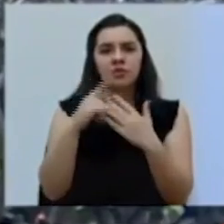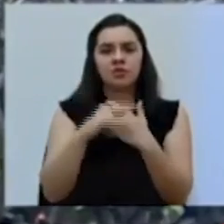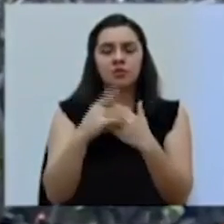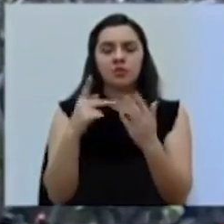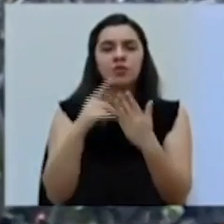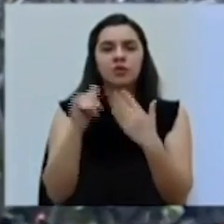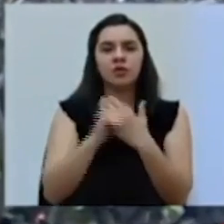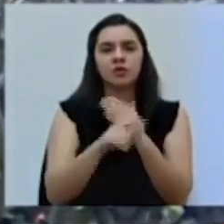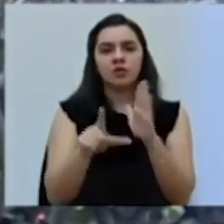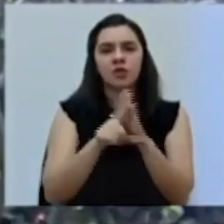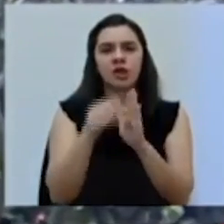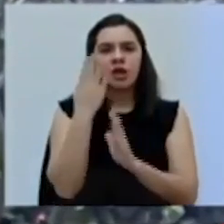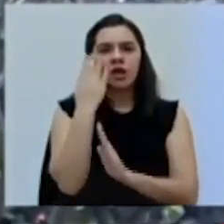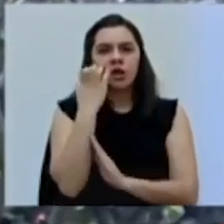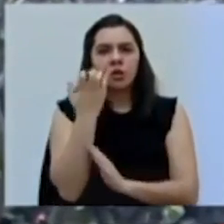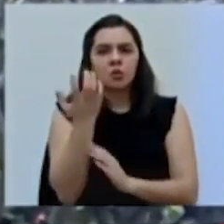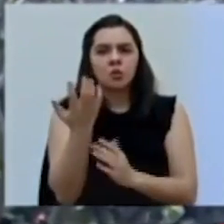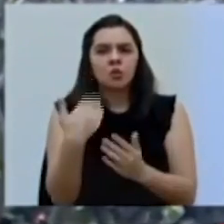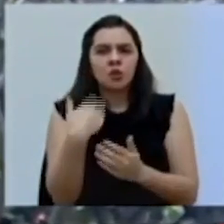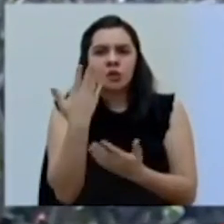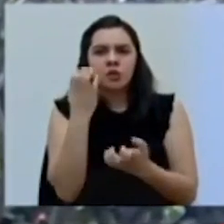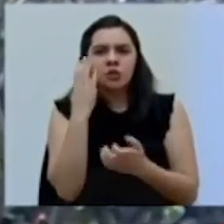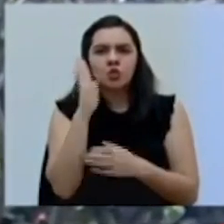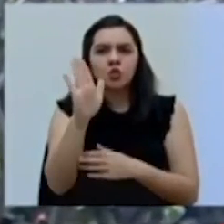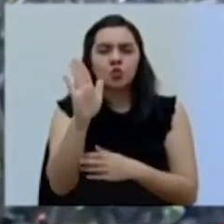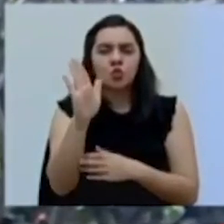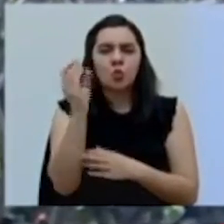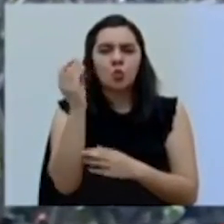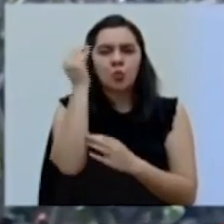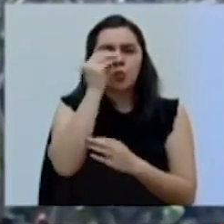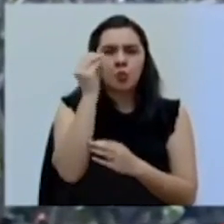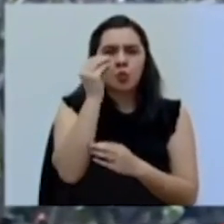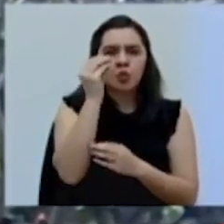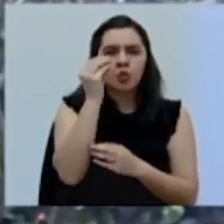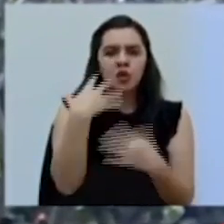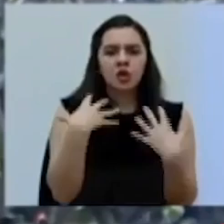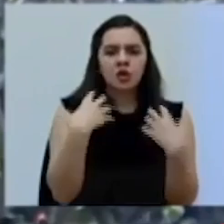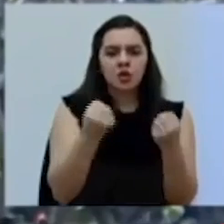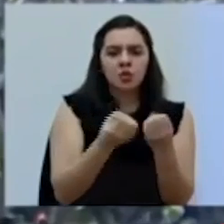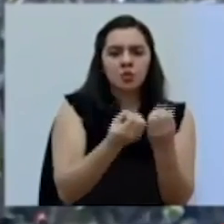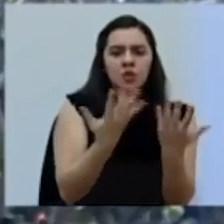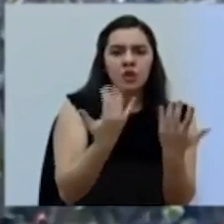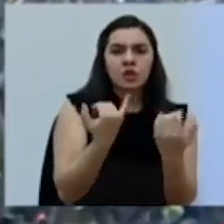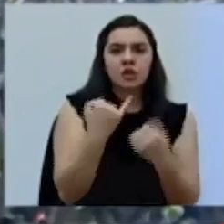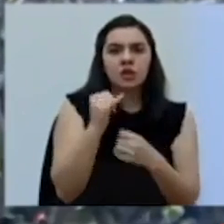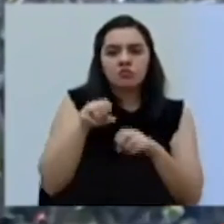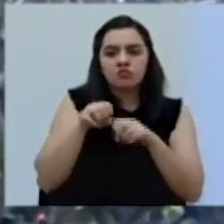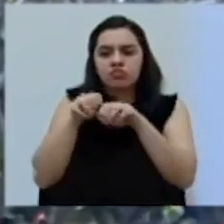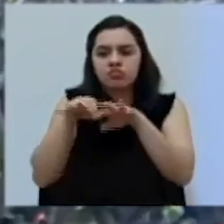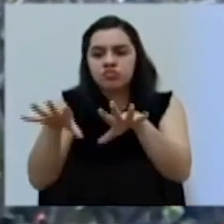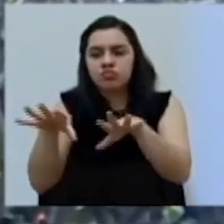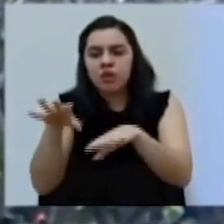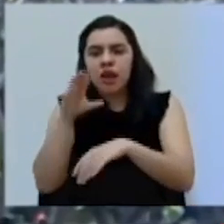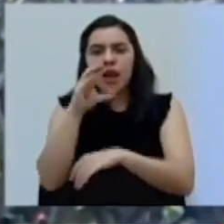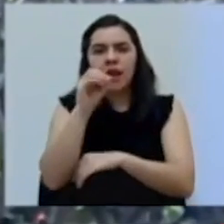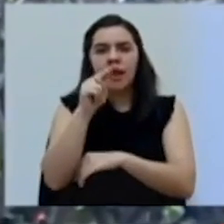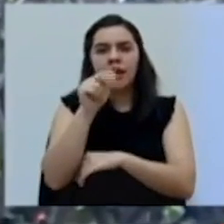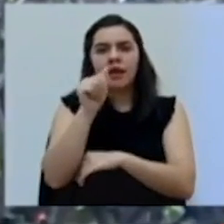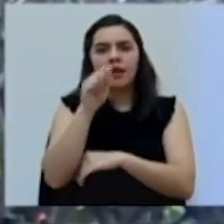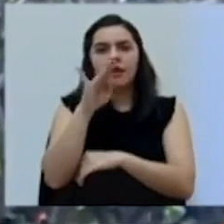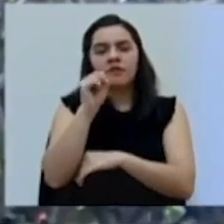su posición, por qué hay un riesgo a la salud pública si se desarrolla la industria del cannabis medicinal y